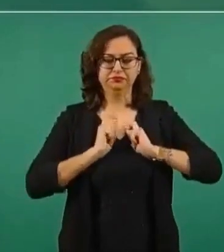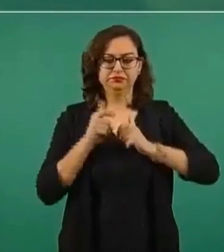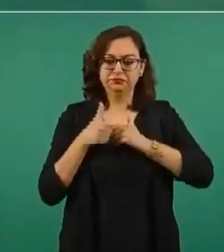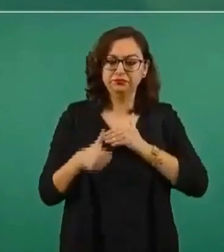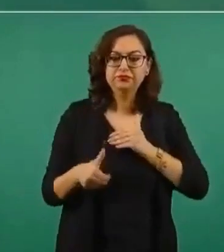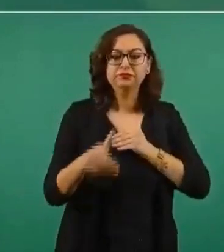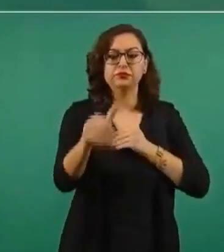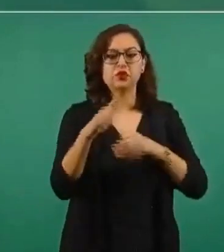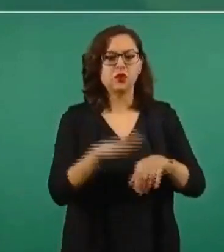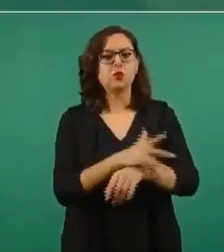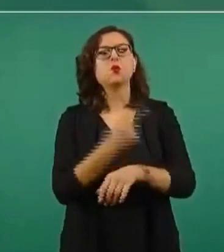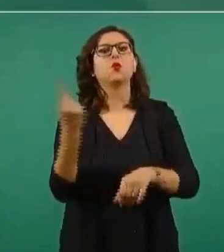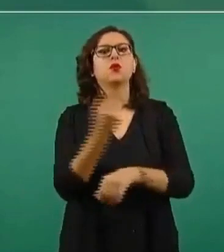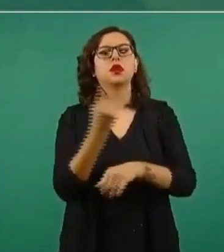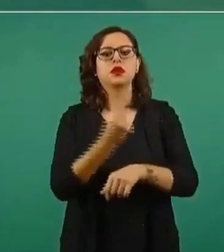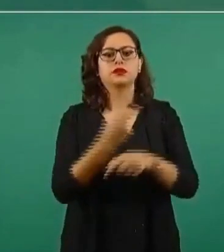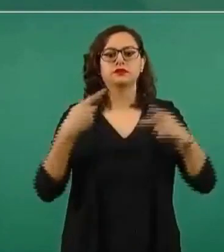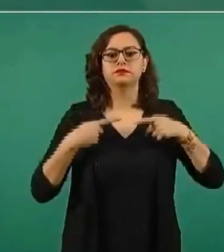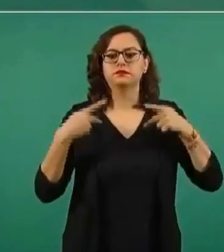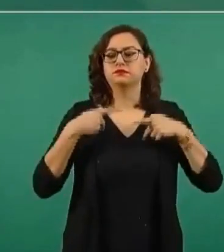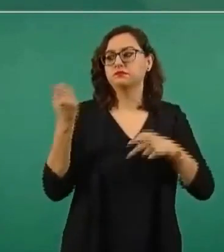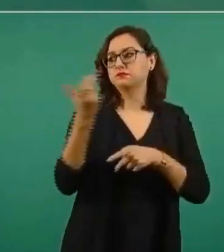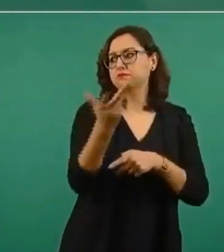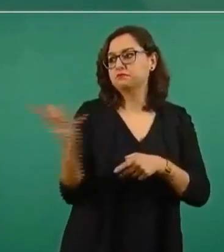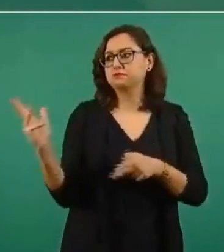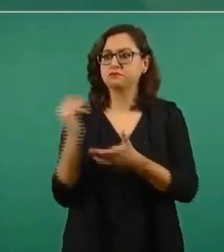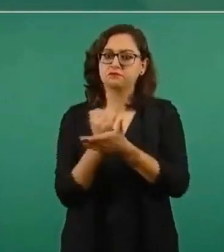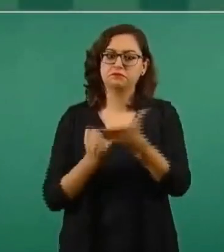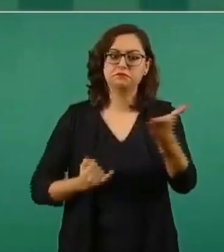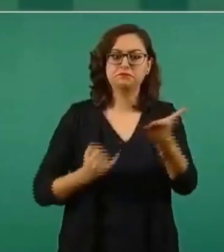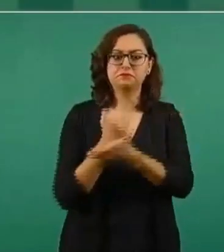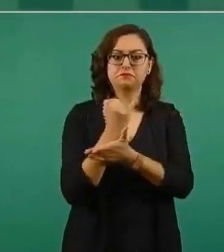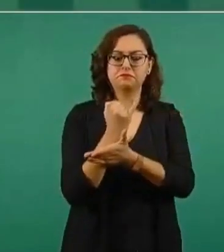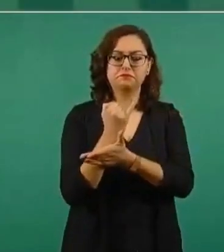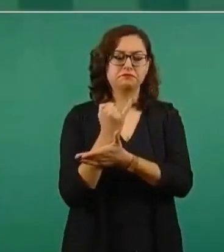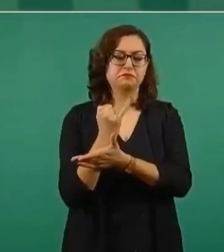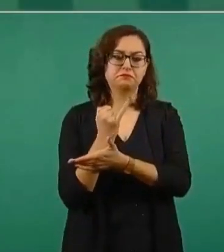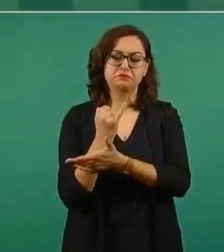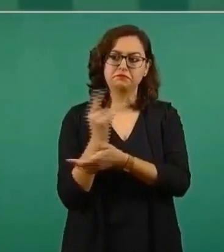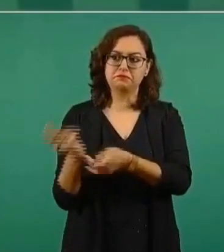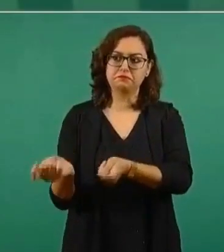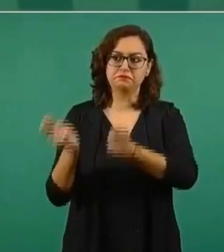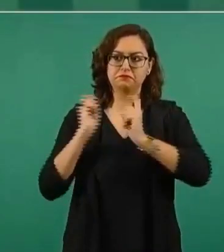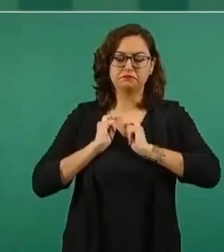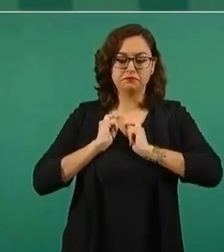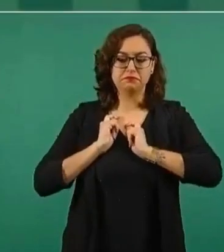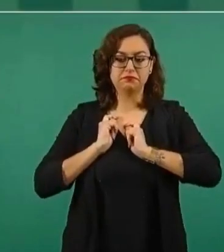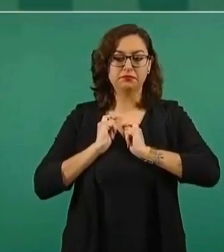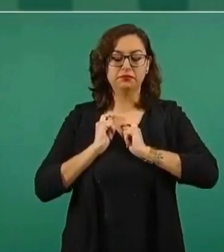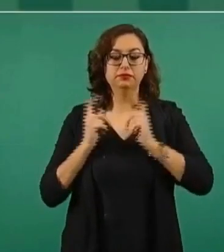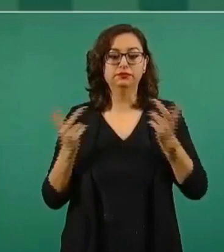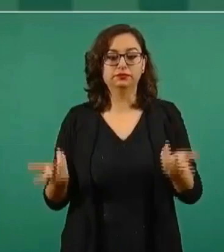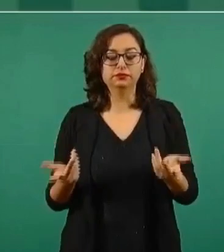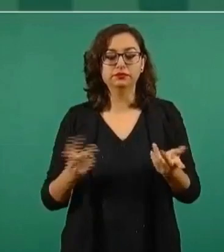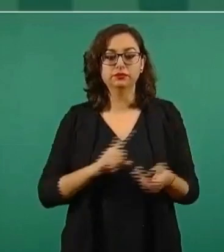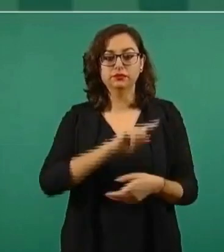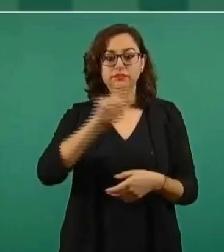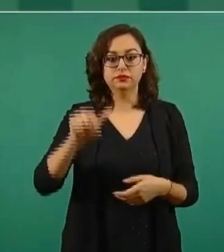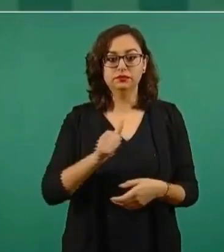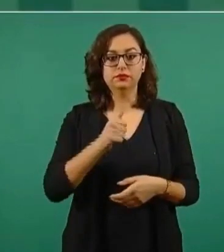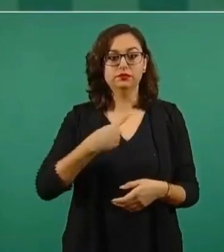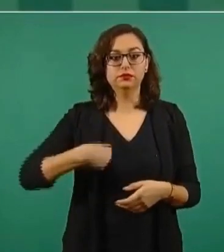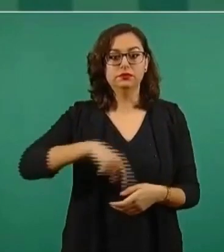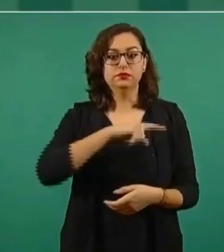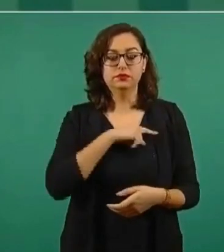por decisión del pueblo. Entonces, no vamos a hacer nada que afecte al pueblo, que afecte a la